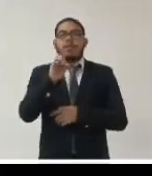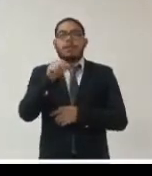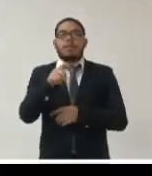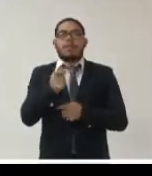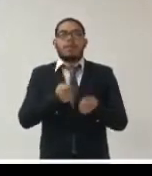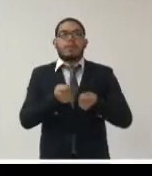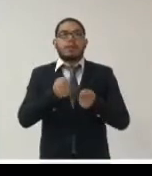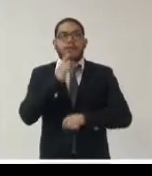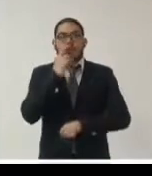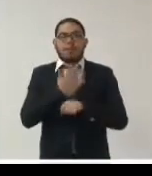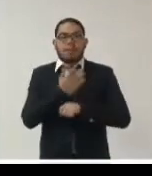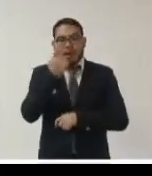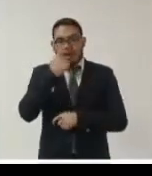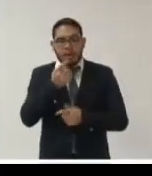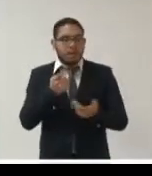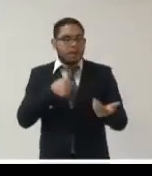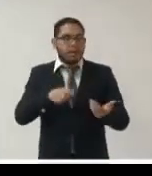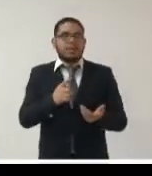moderadora de este panel